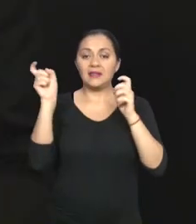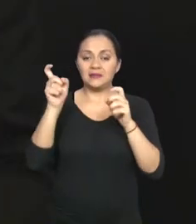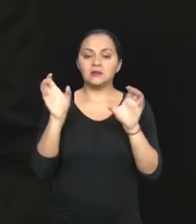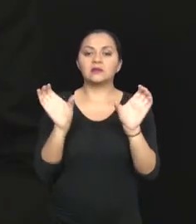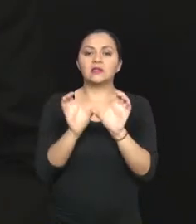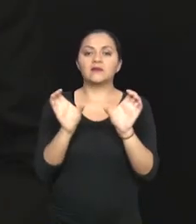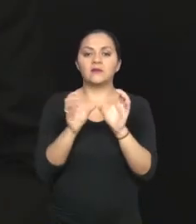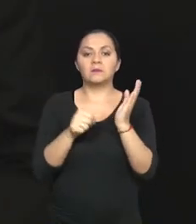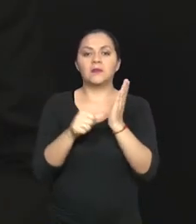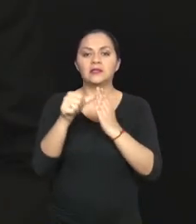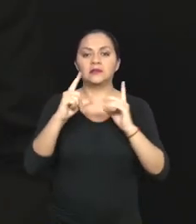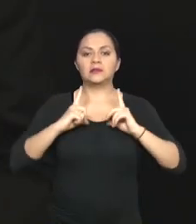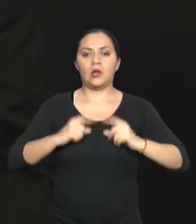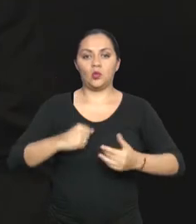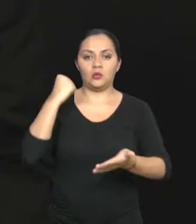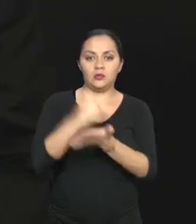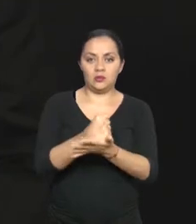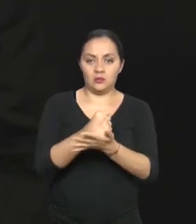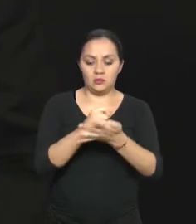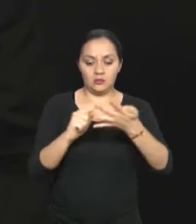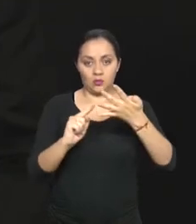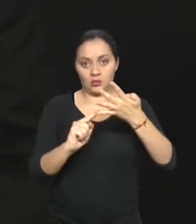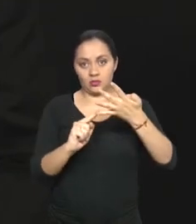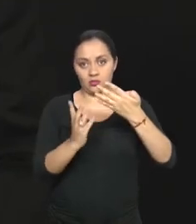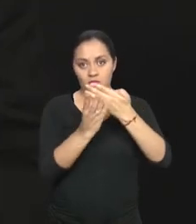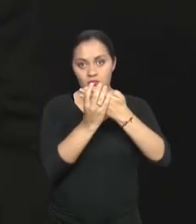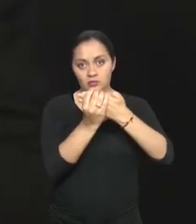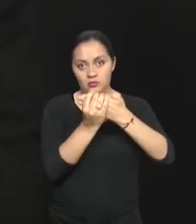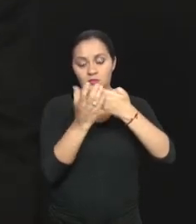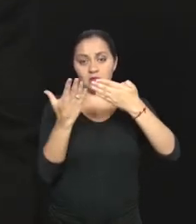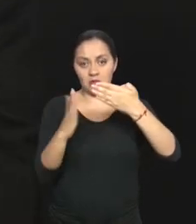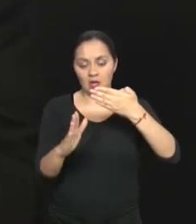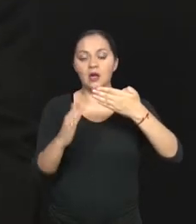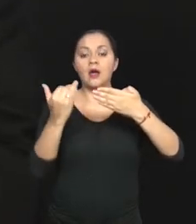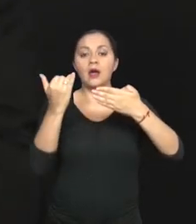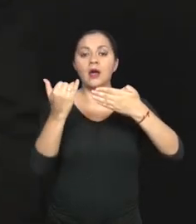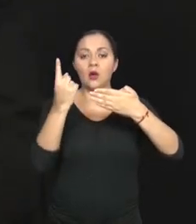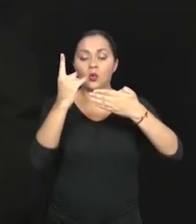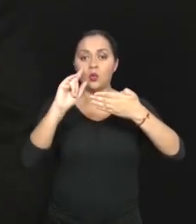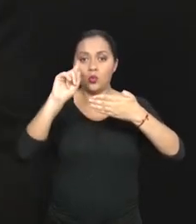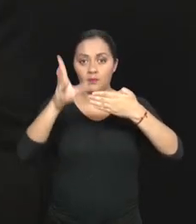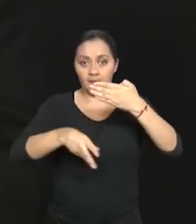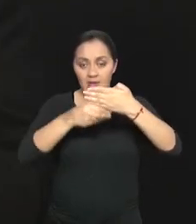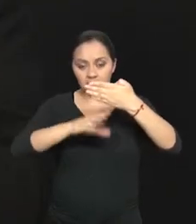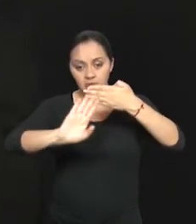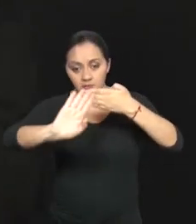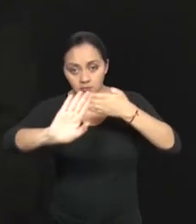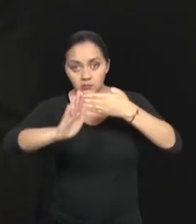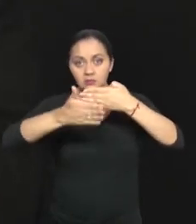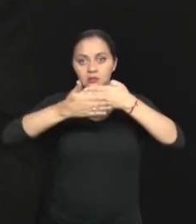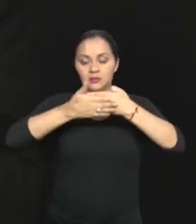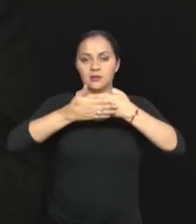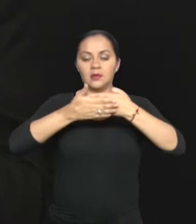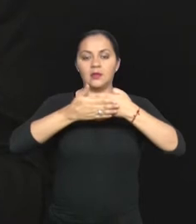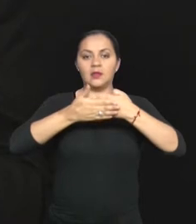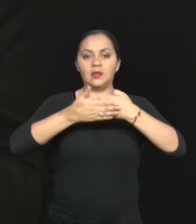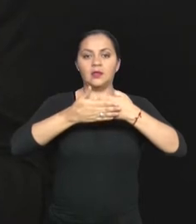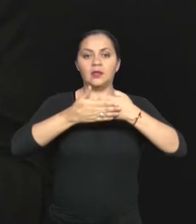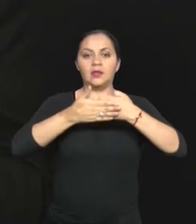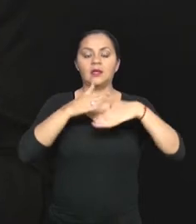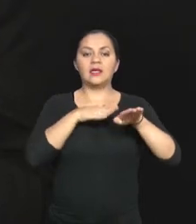caso, el Ministerio de Salud Pública y estamos solicitando también que se adjunte los respaldos a dicho